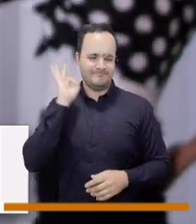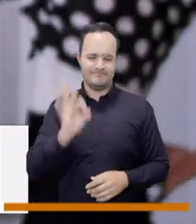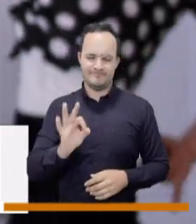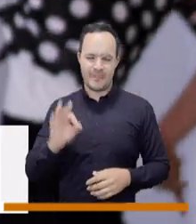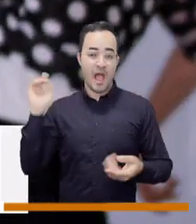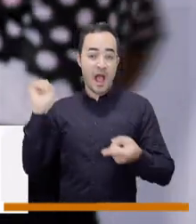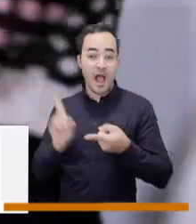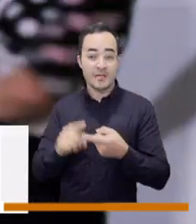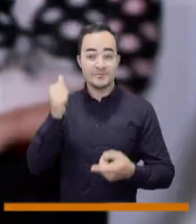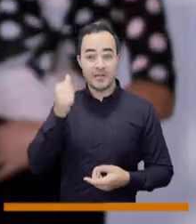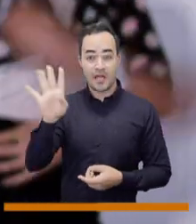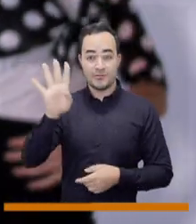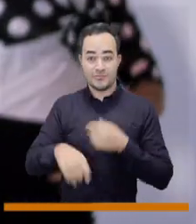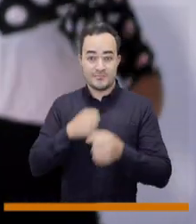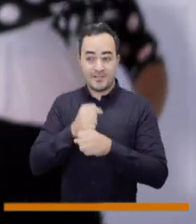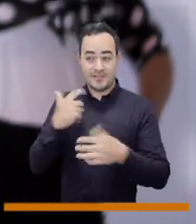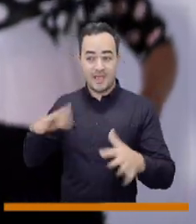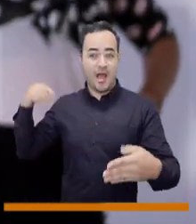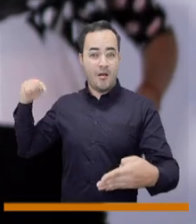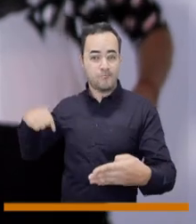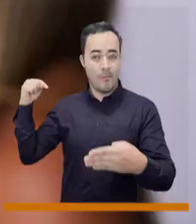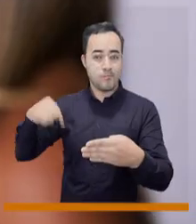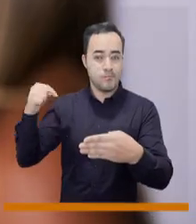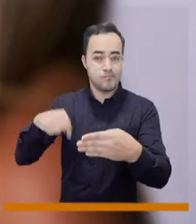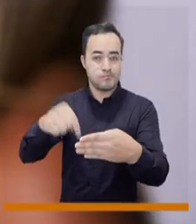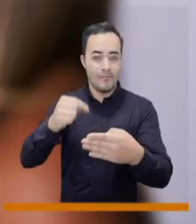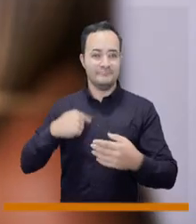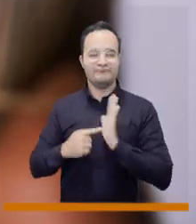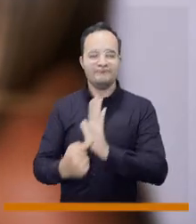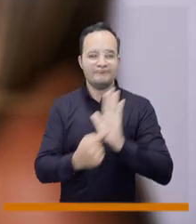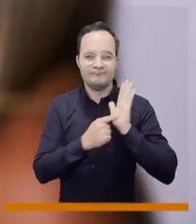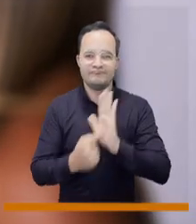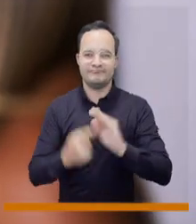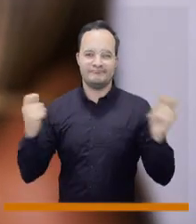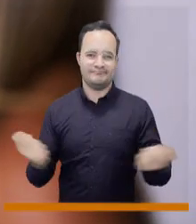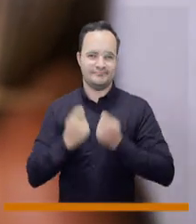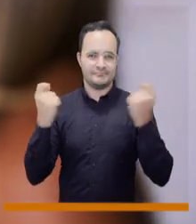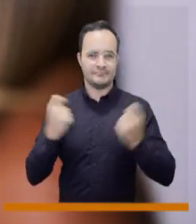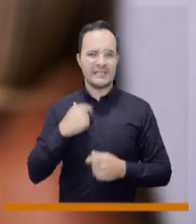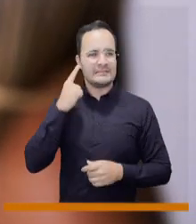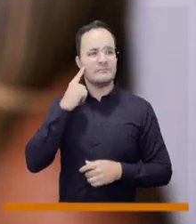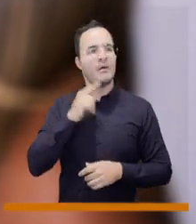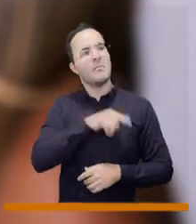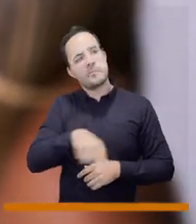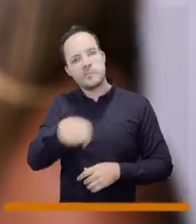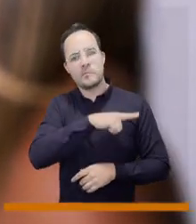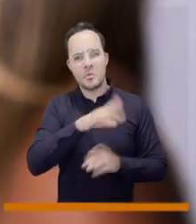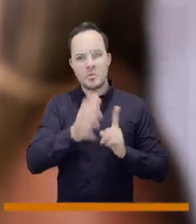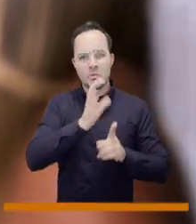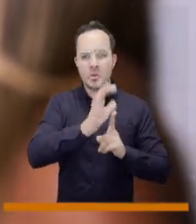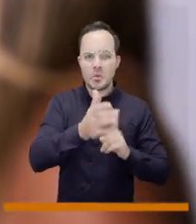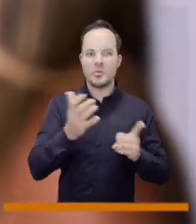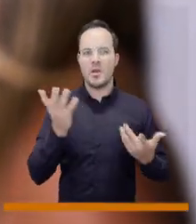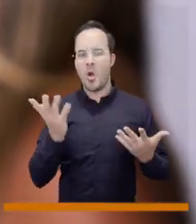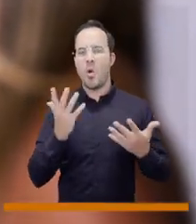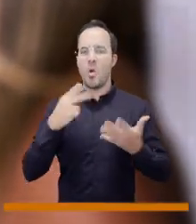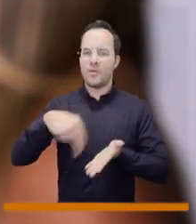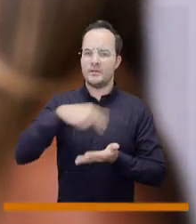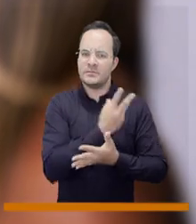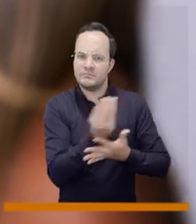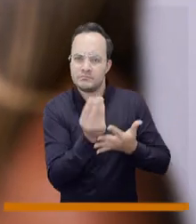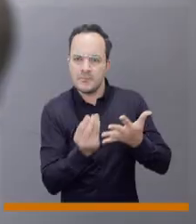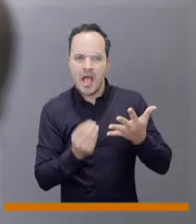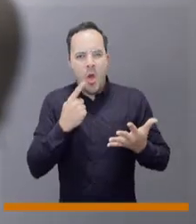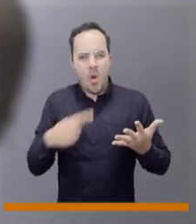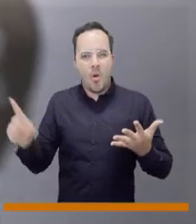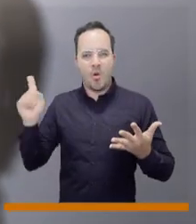años y que busca, ¿cierto?, como, empezó como otra alternativa cultural en la ciudad, ¿cierto?, para buscar como otros